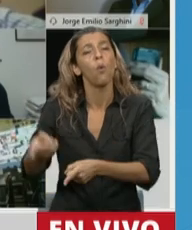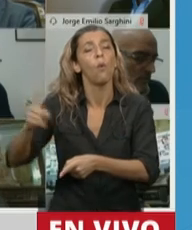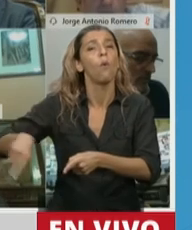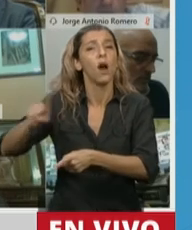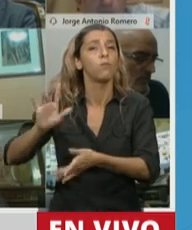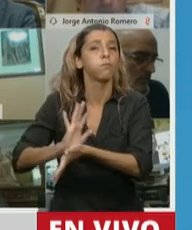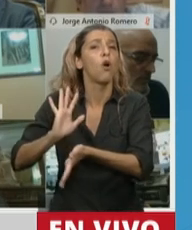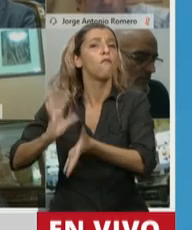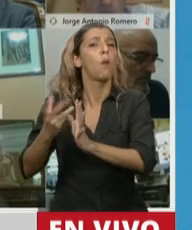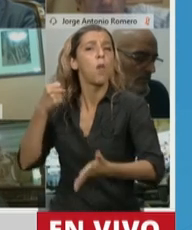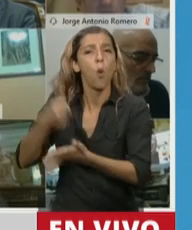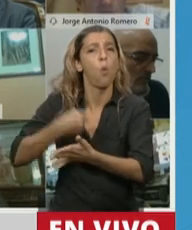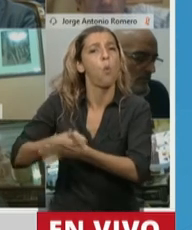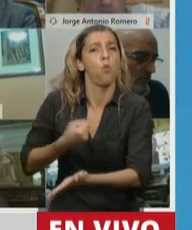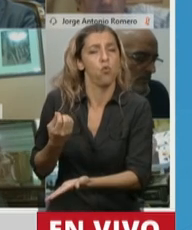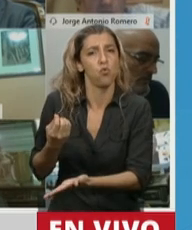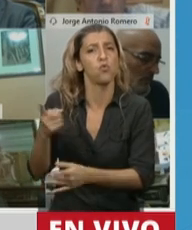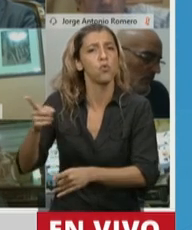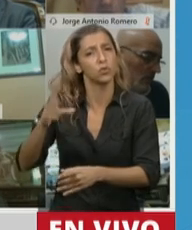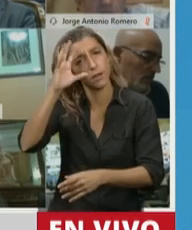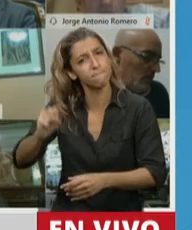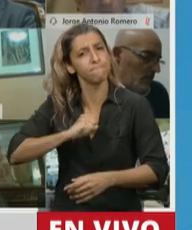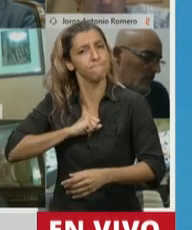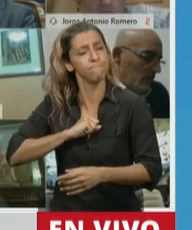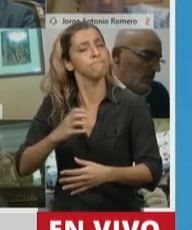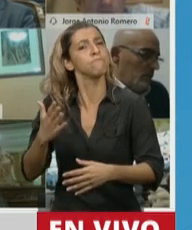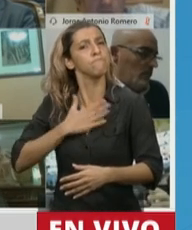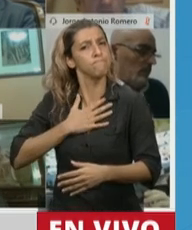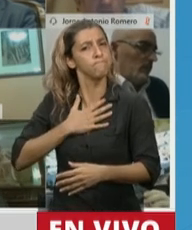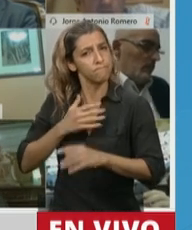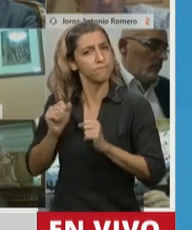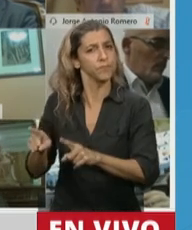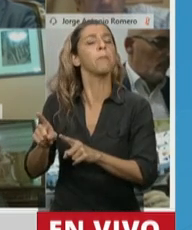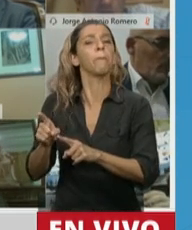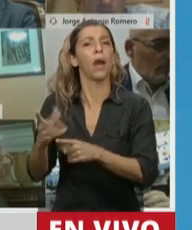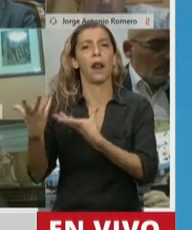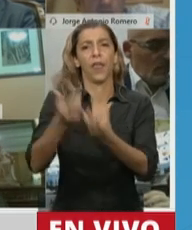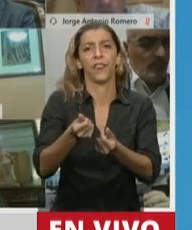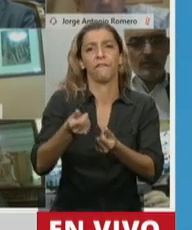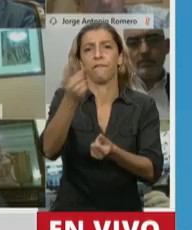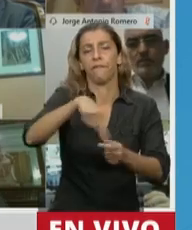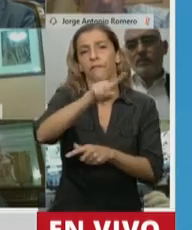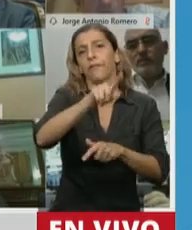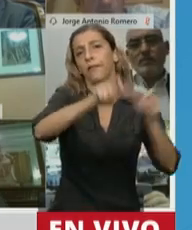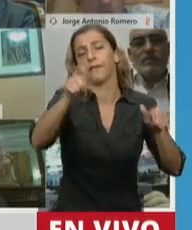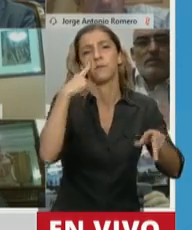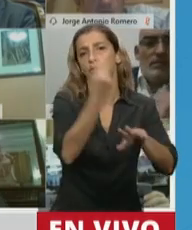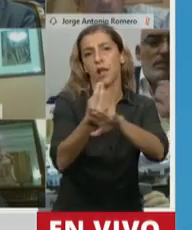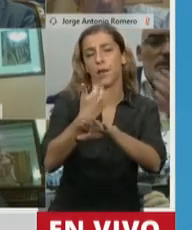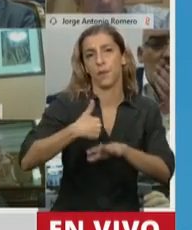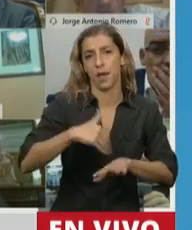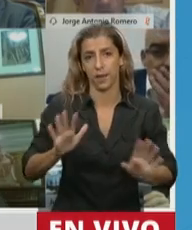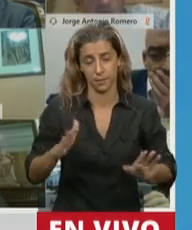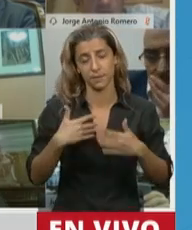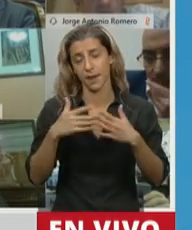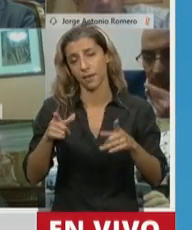profesionalmente y con mucho coraje, con mucho patriotismo para defender la vida de todos en este momento difícil.